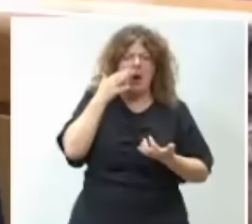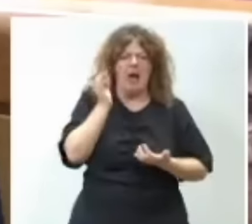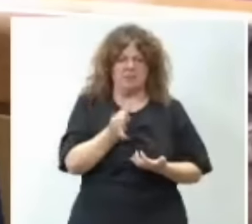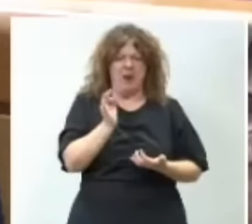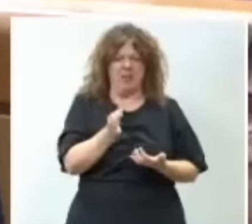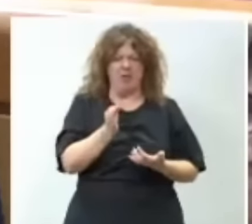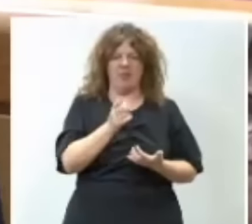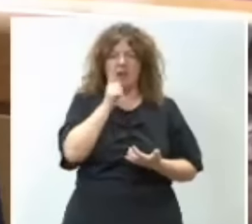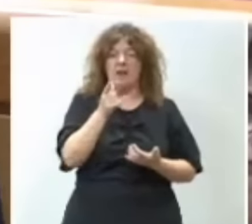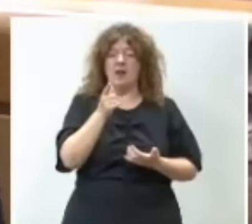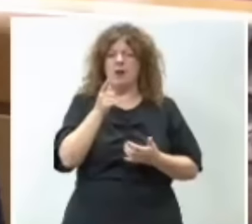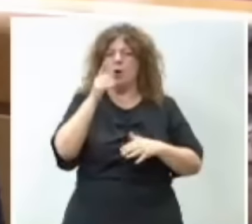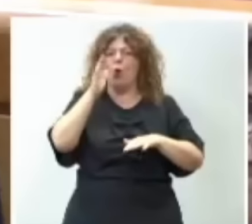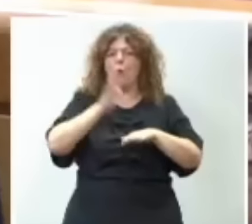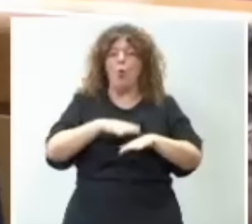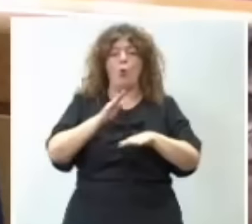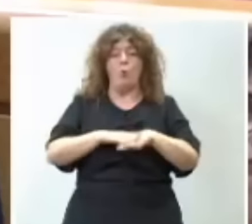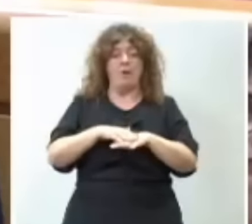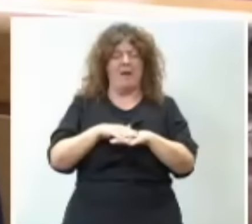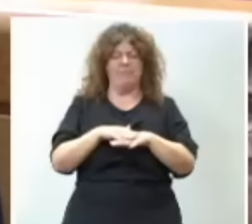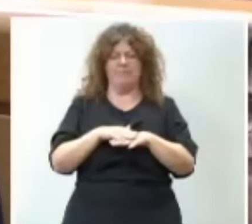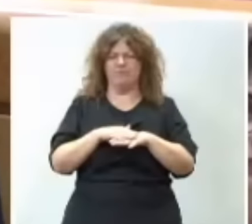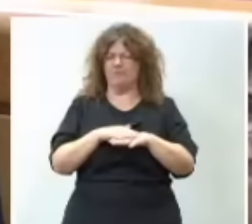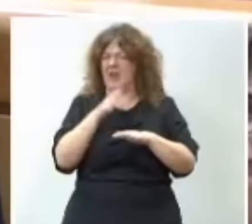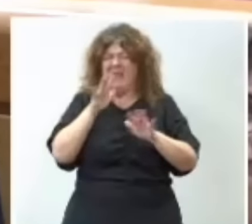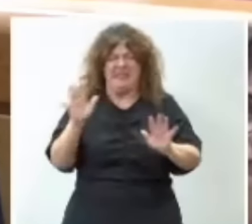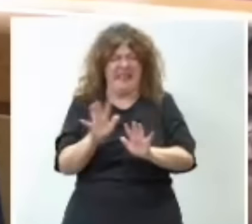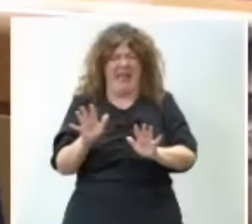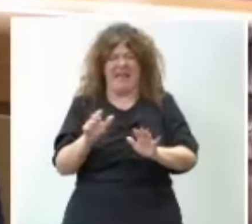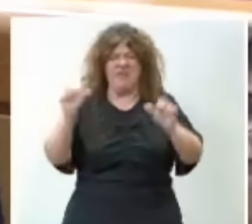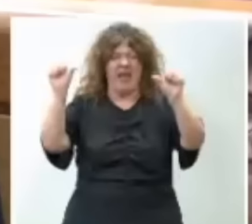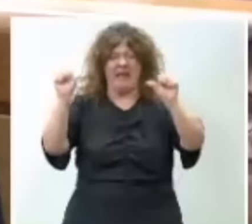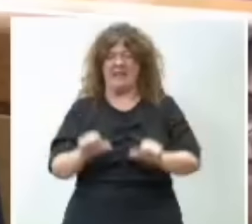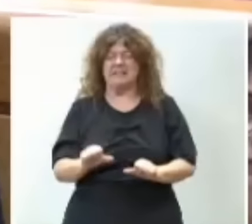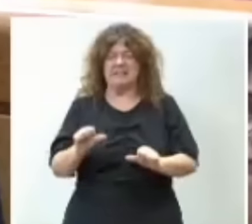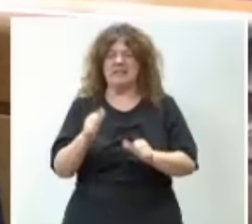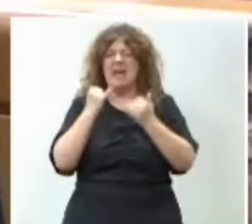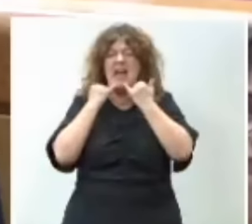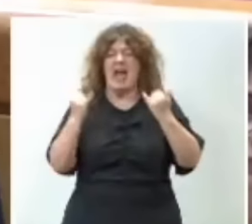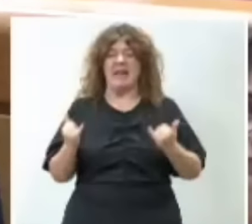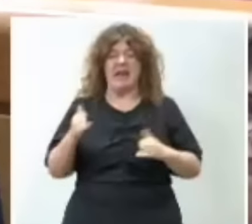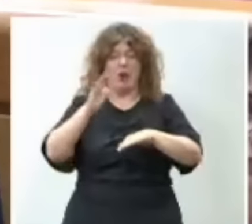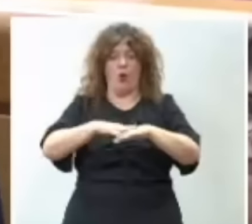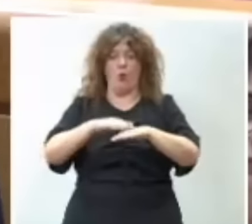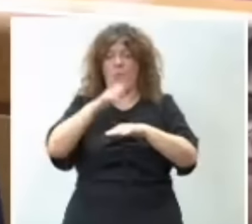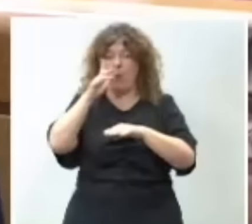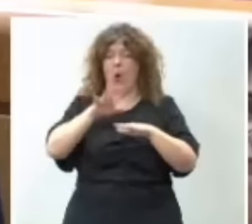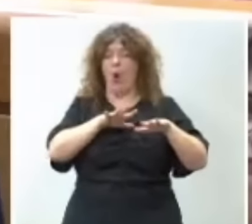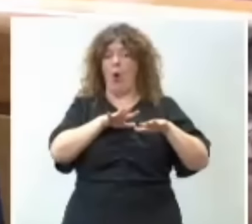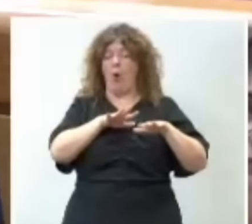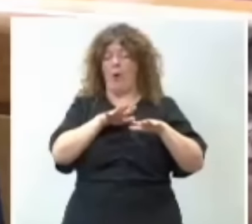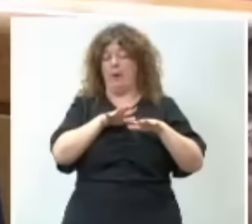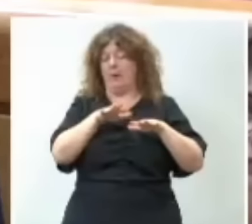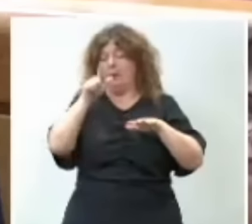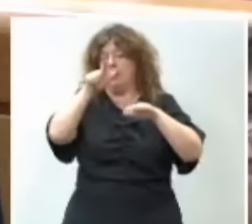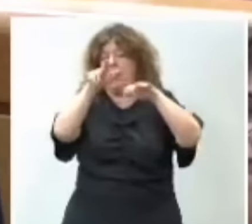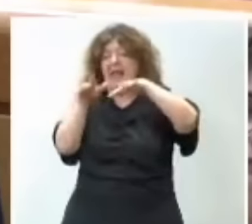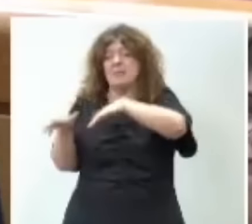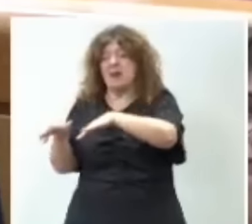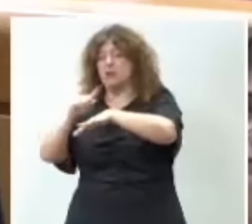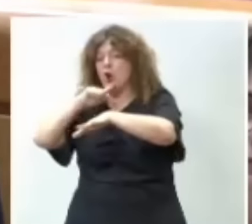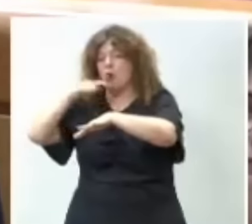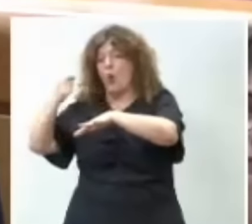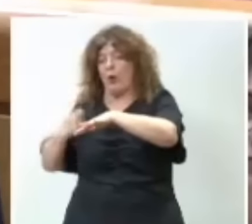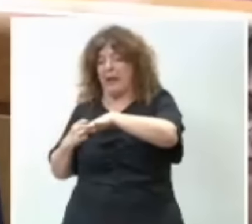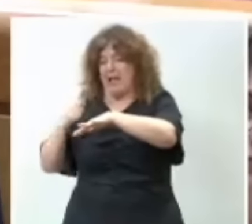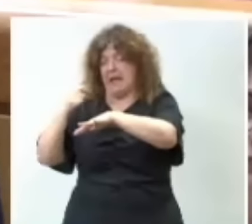consecuencia de la terrible crisis energética fruto de la invasión de Rusia, de Ucrania, por parte